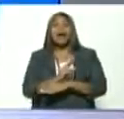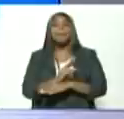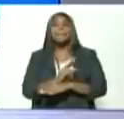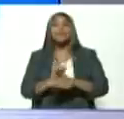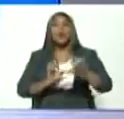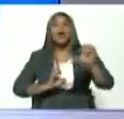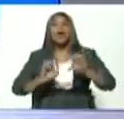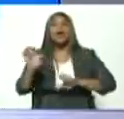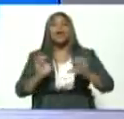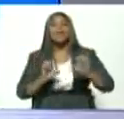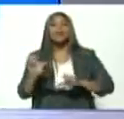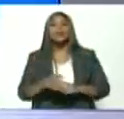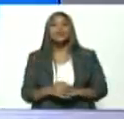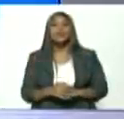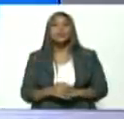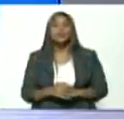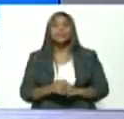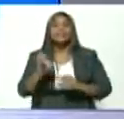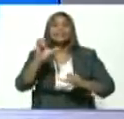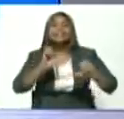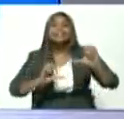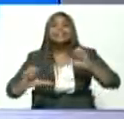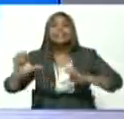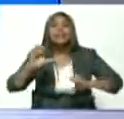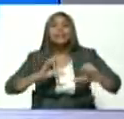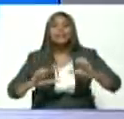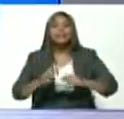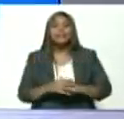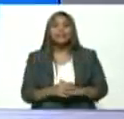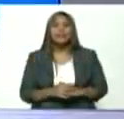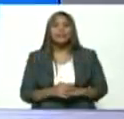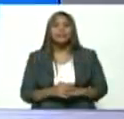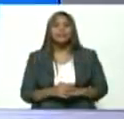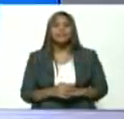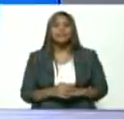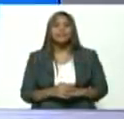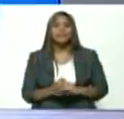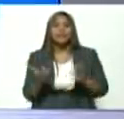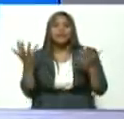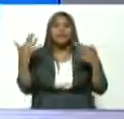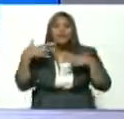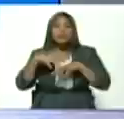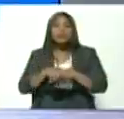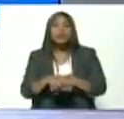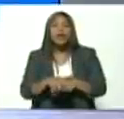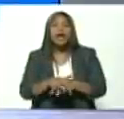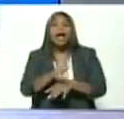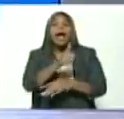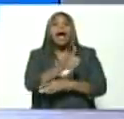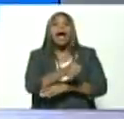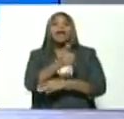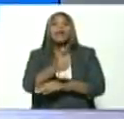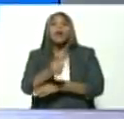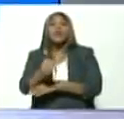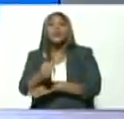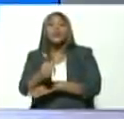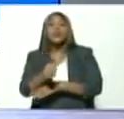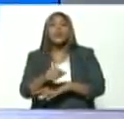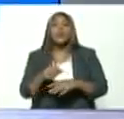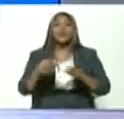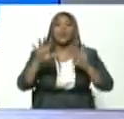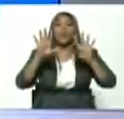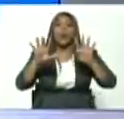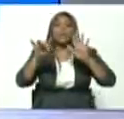evaluación científica integral de cada uno de estos nueve puntos